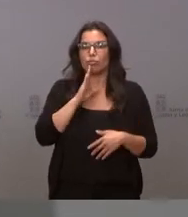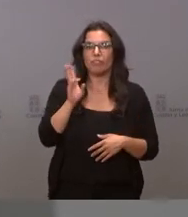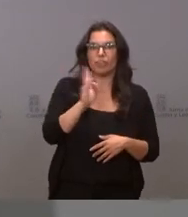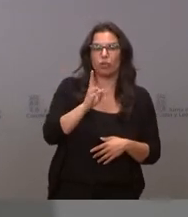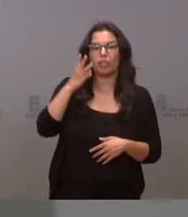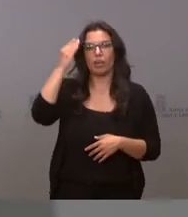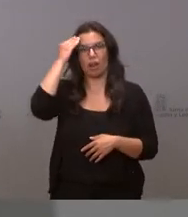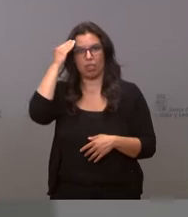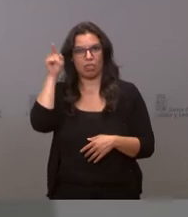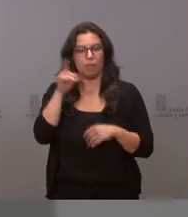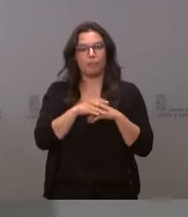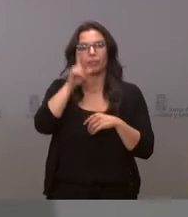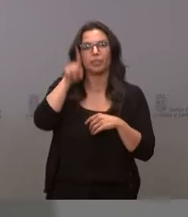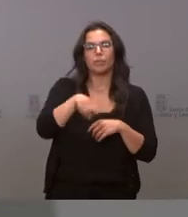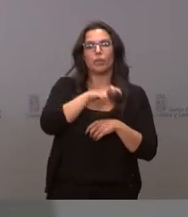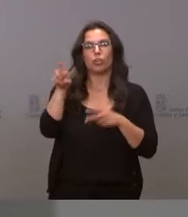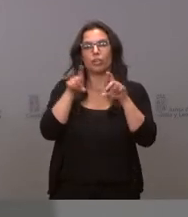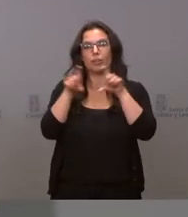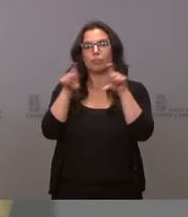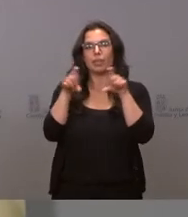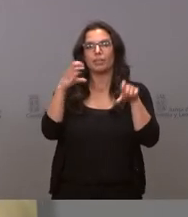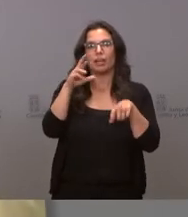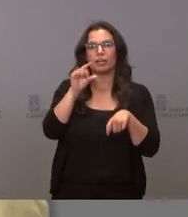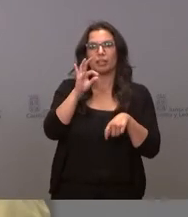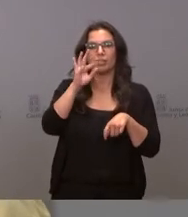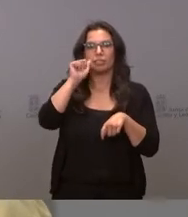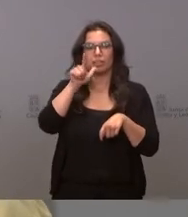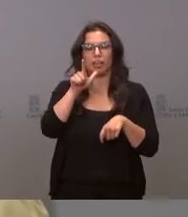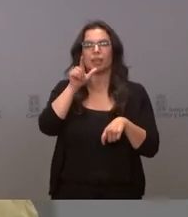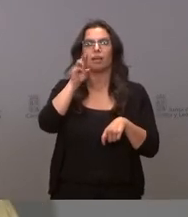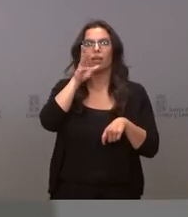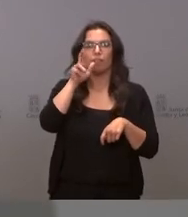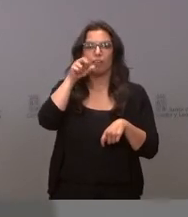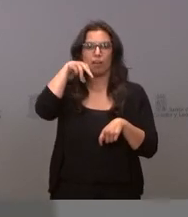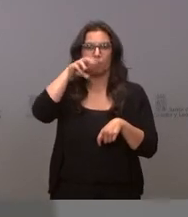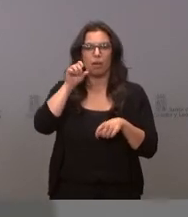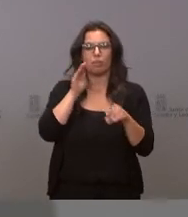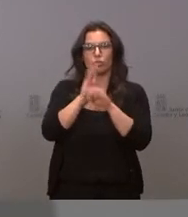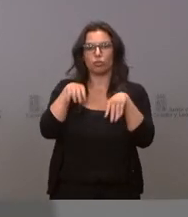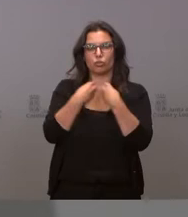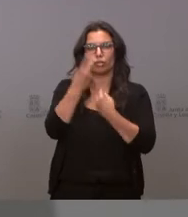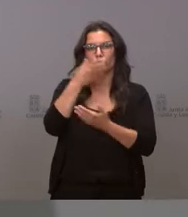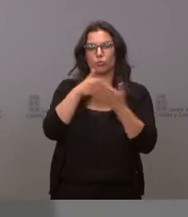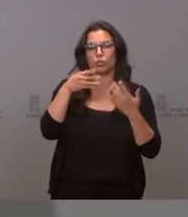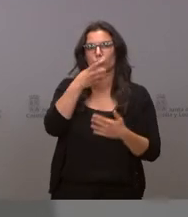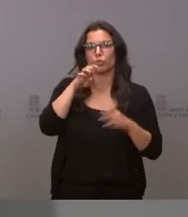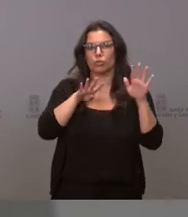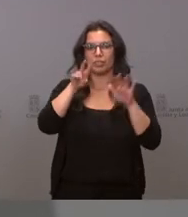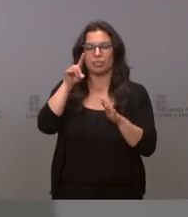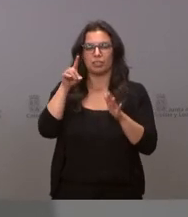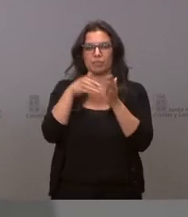subvención a Crystal Pharma de 624.000 euros para una inversión total de 2 millones y medio, 2.496.000,